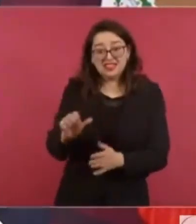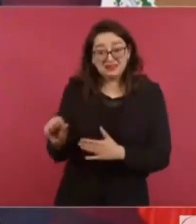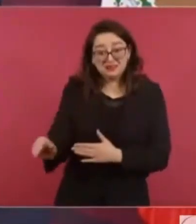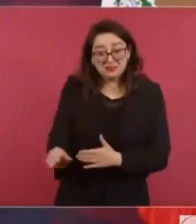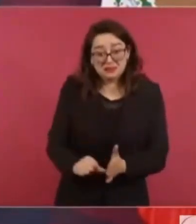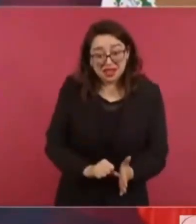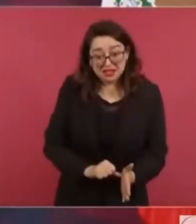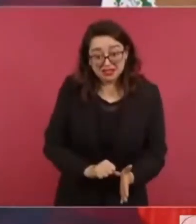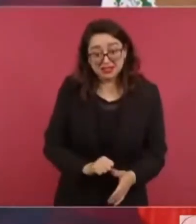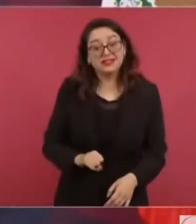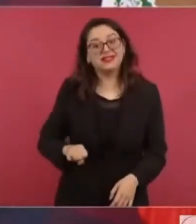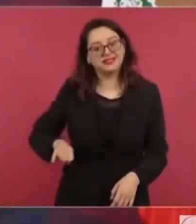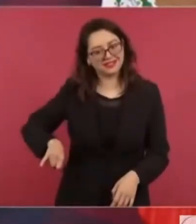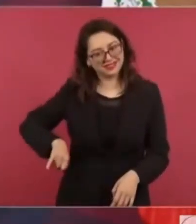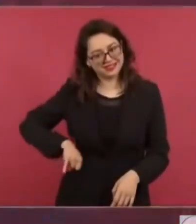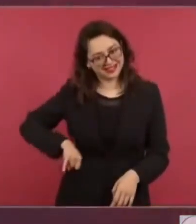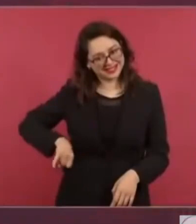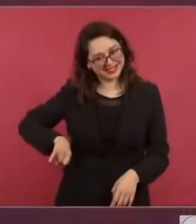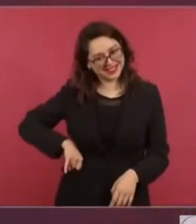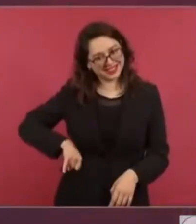Está interesante, ¿verdad?